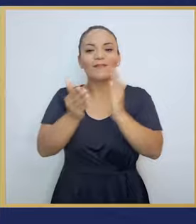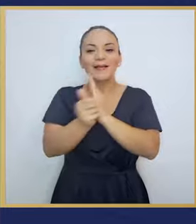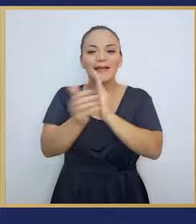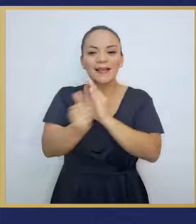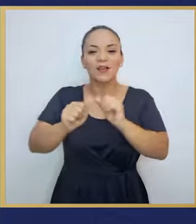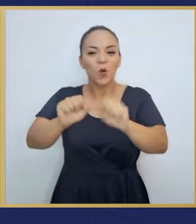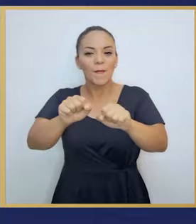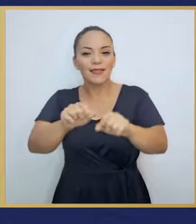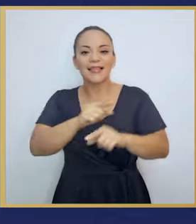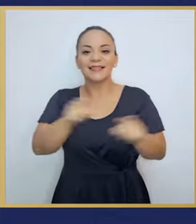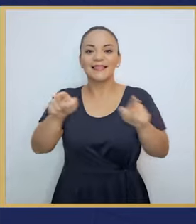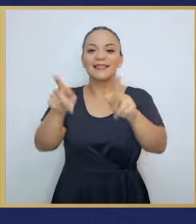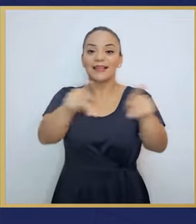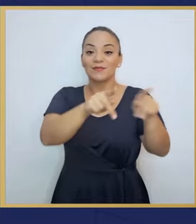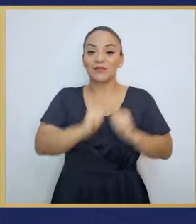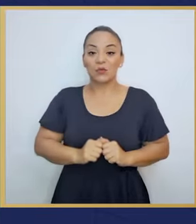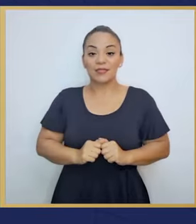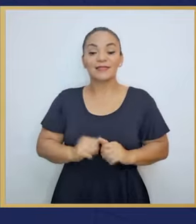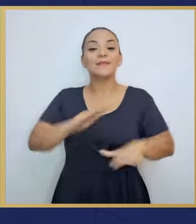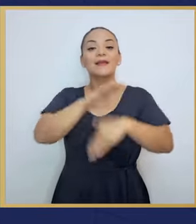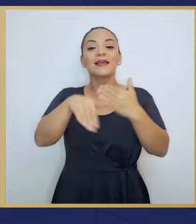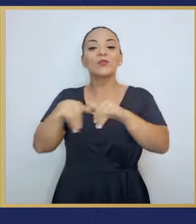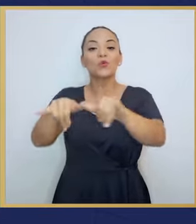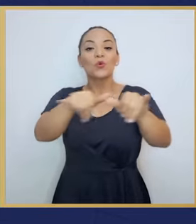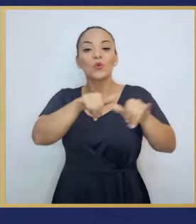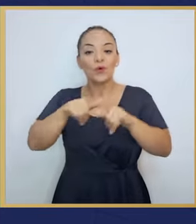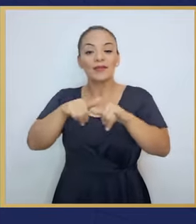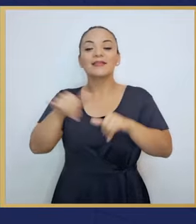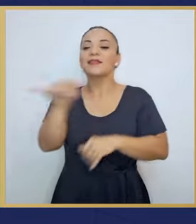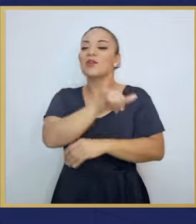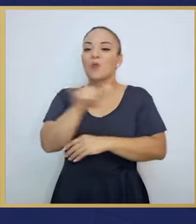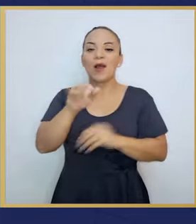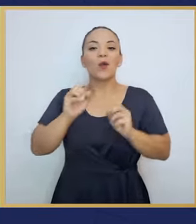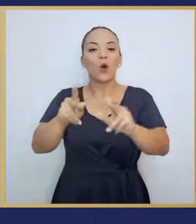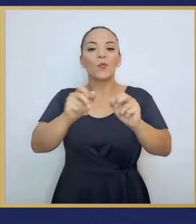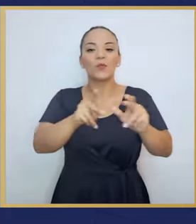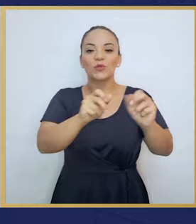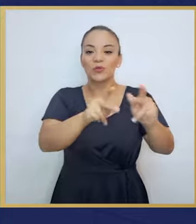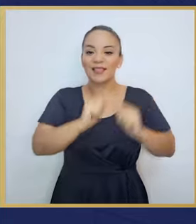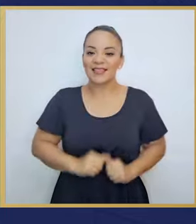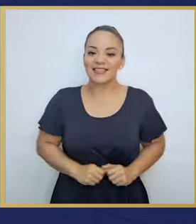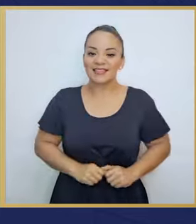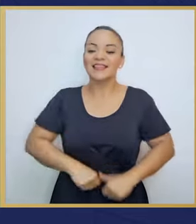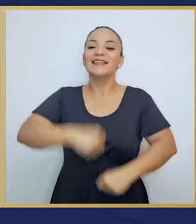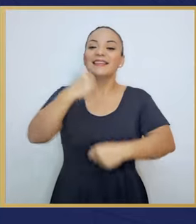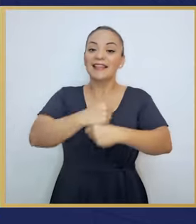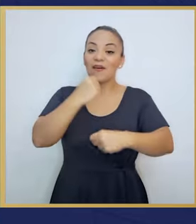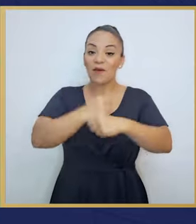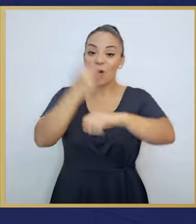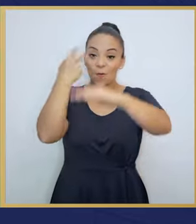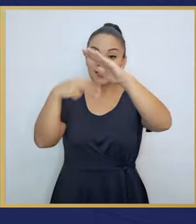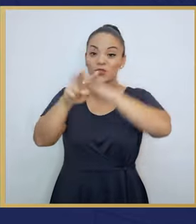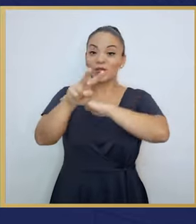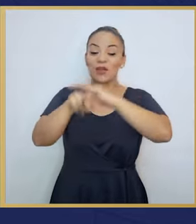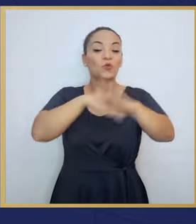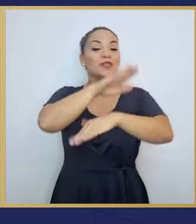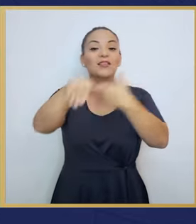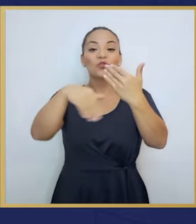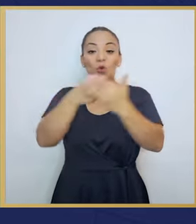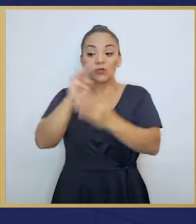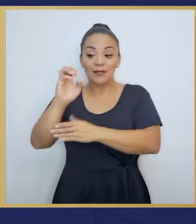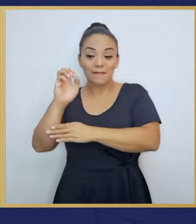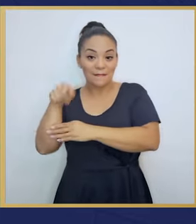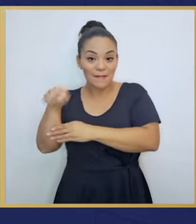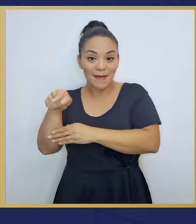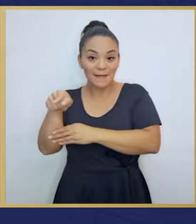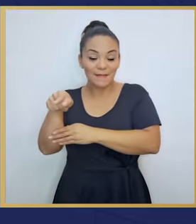para que todos tengamos las mismas oportunidades. Con el trabajo visionario de todos en el MED, vamos